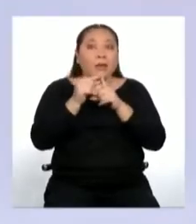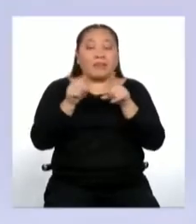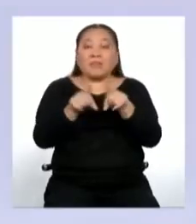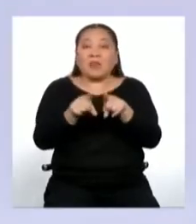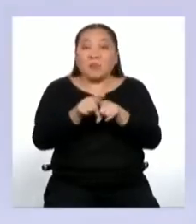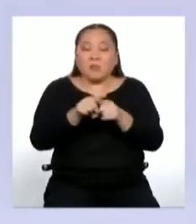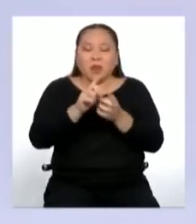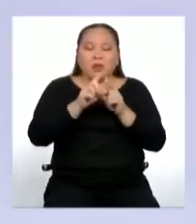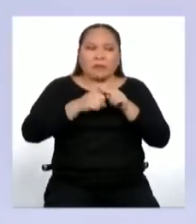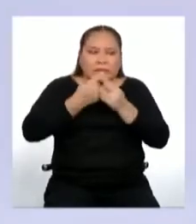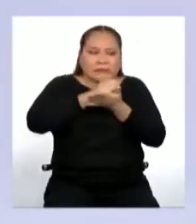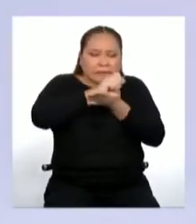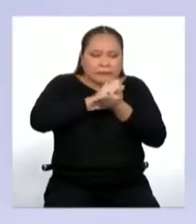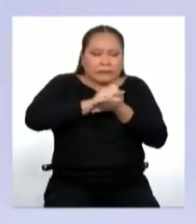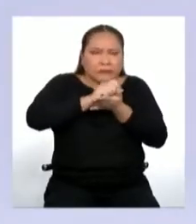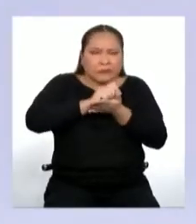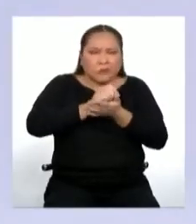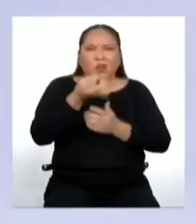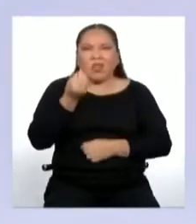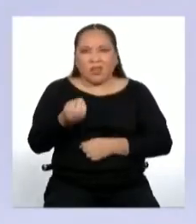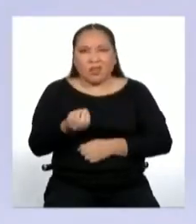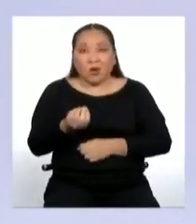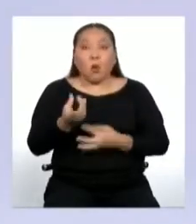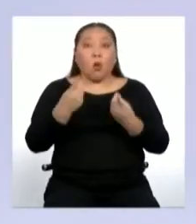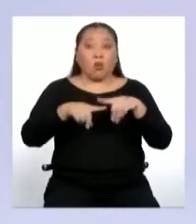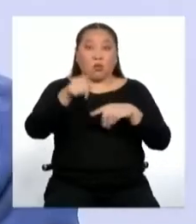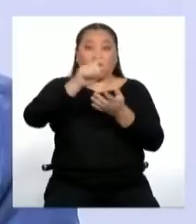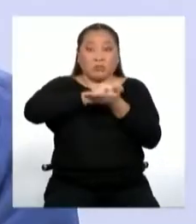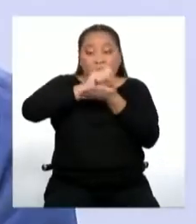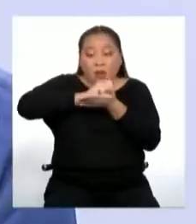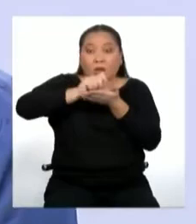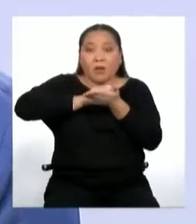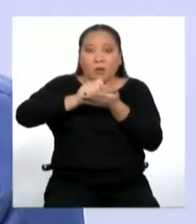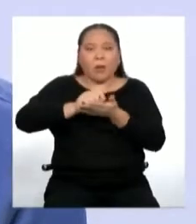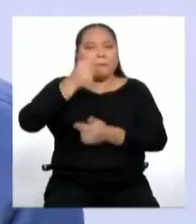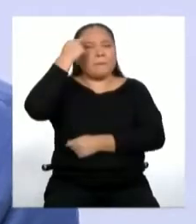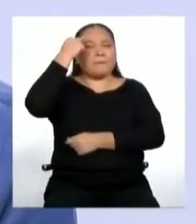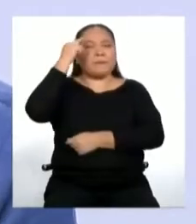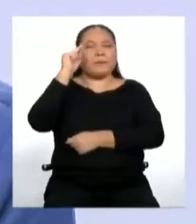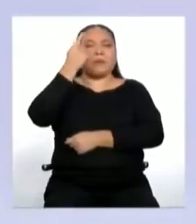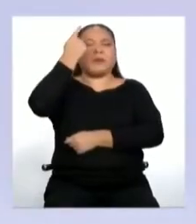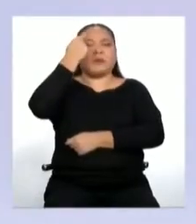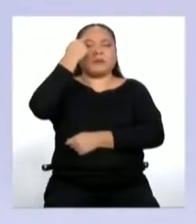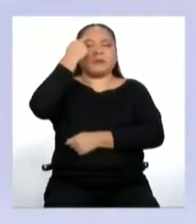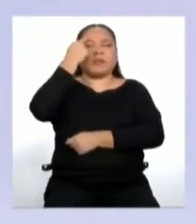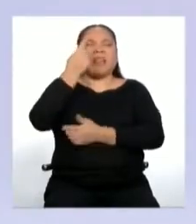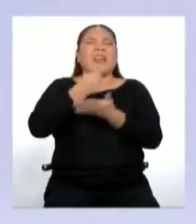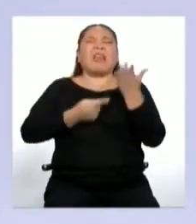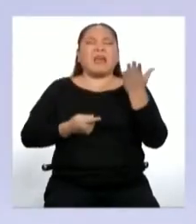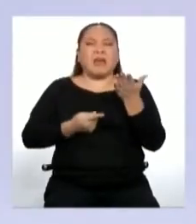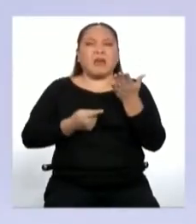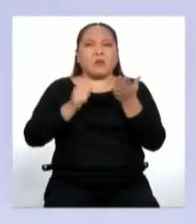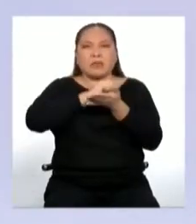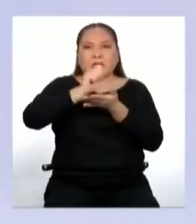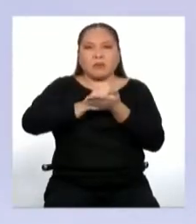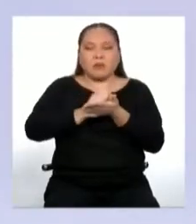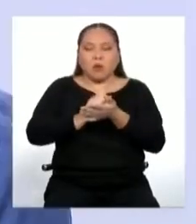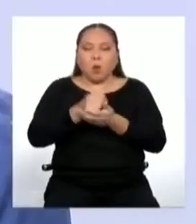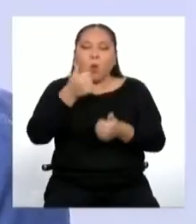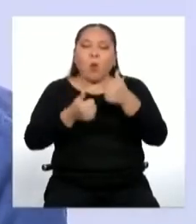hacerla. Y es que cuando escribimos un texto debemos pensar primero sobre qué queremos escribir, qué tipo de texto será,